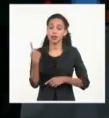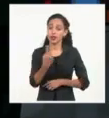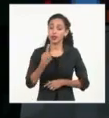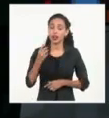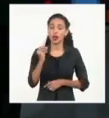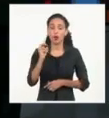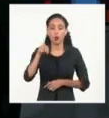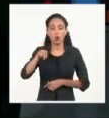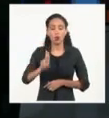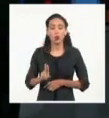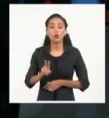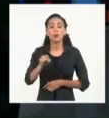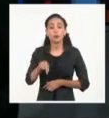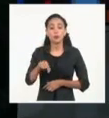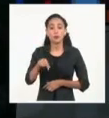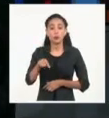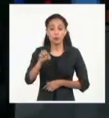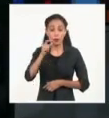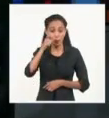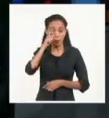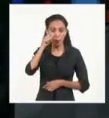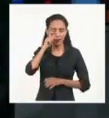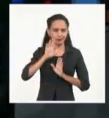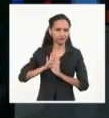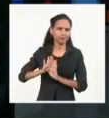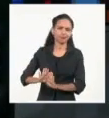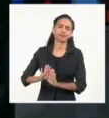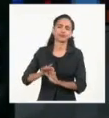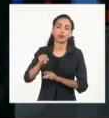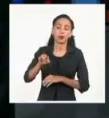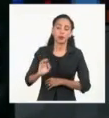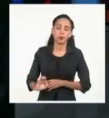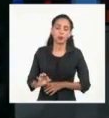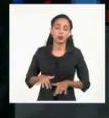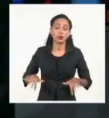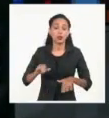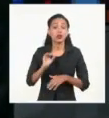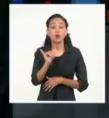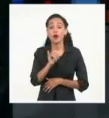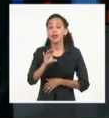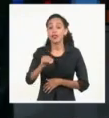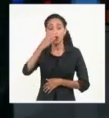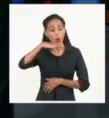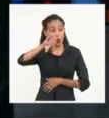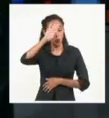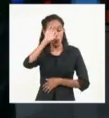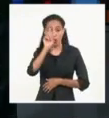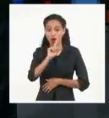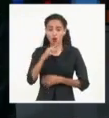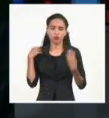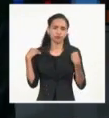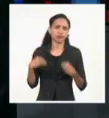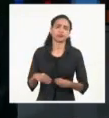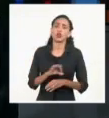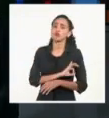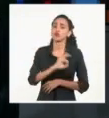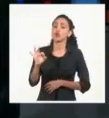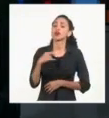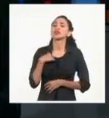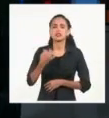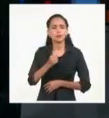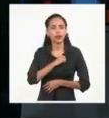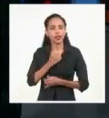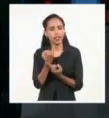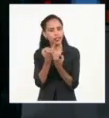Naciones Unidas, Rodríguez Parrilla rechazó el hegemonismo. También aseguró que Cuba no renunciará jamás a la independencia, la